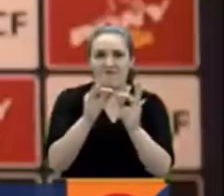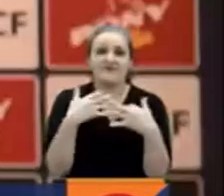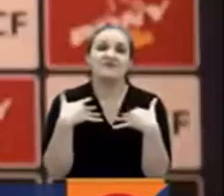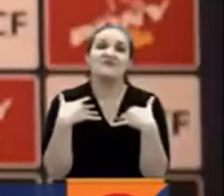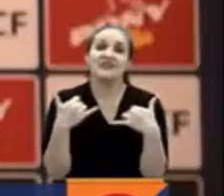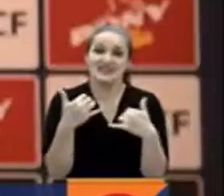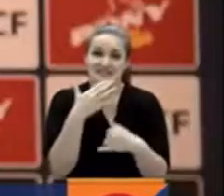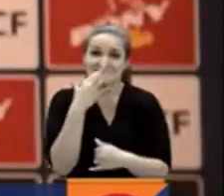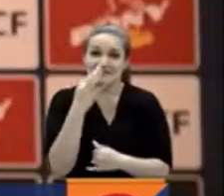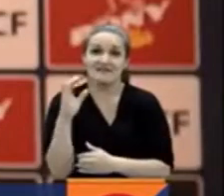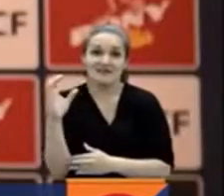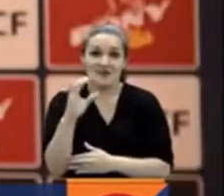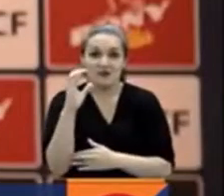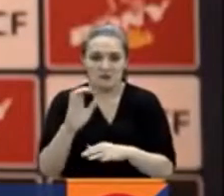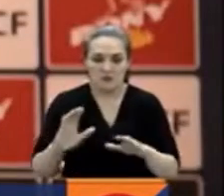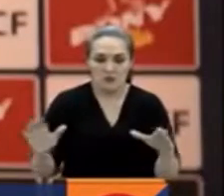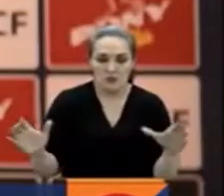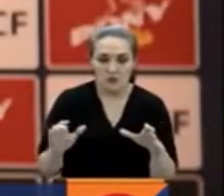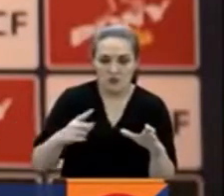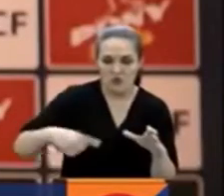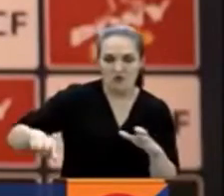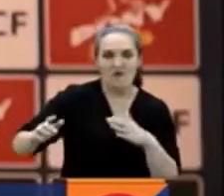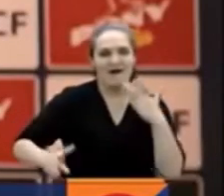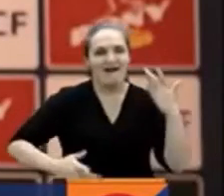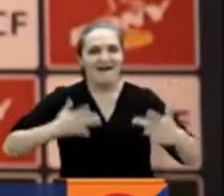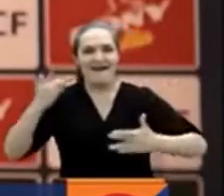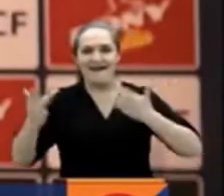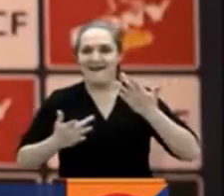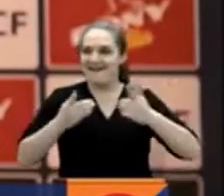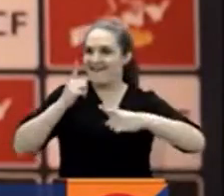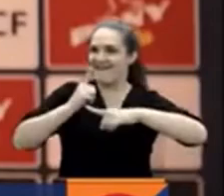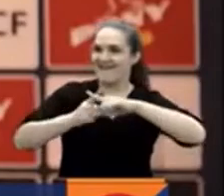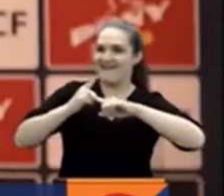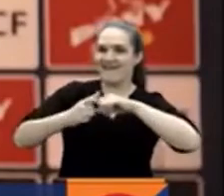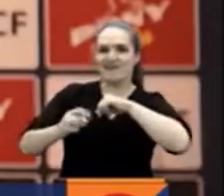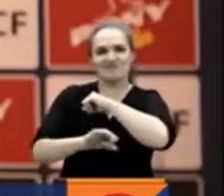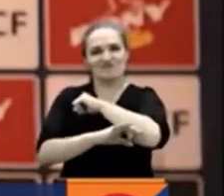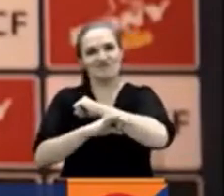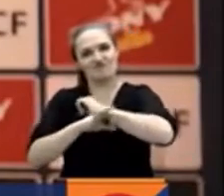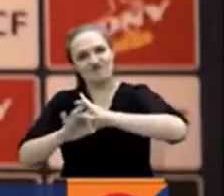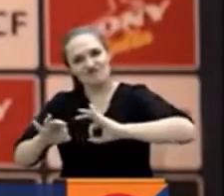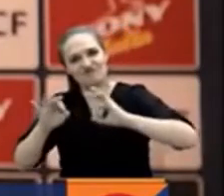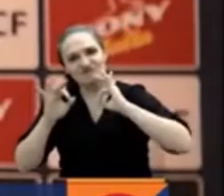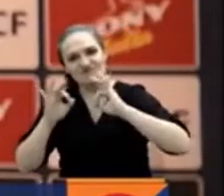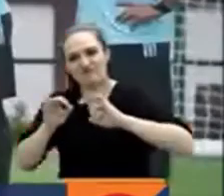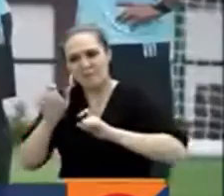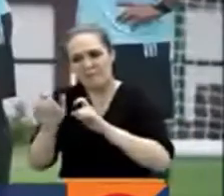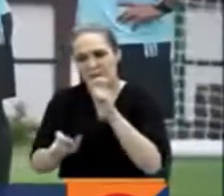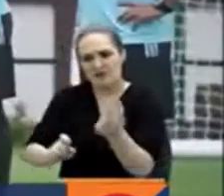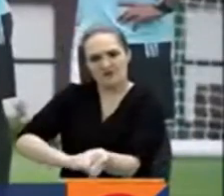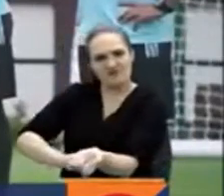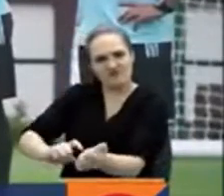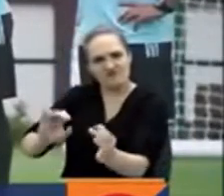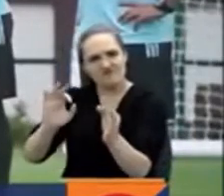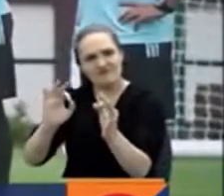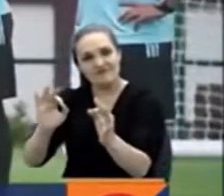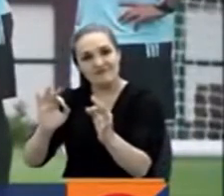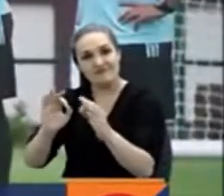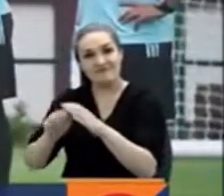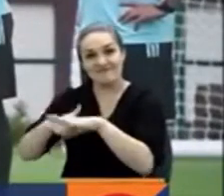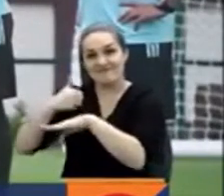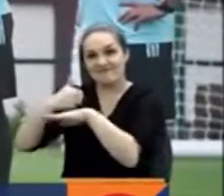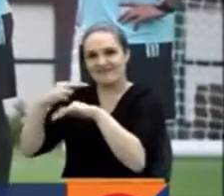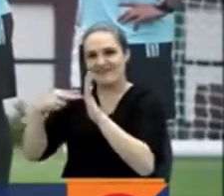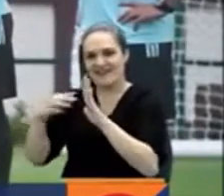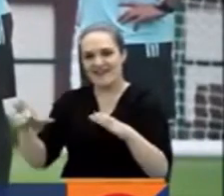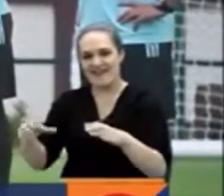y tenemos un grupo alegre, un grupo con personalidad. El profe Fututo y sus